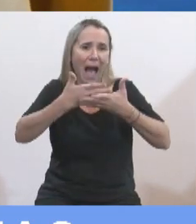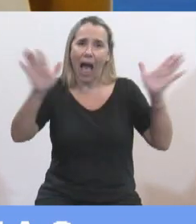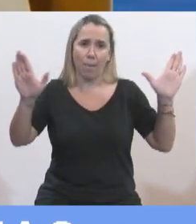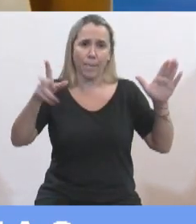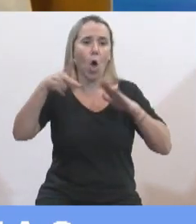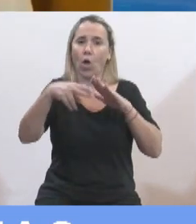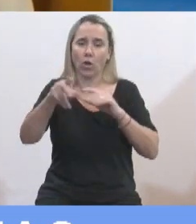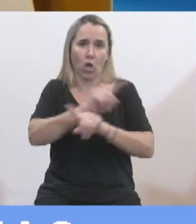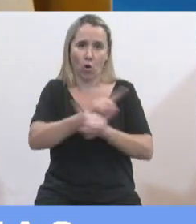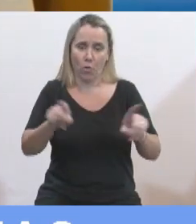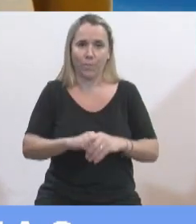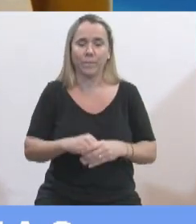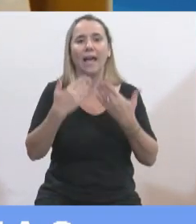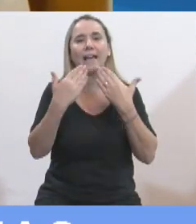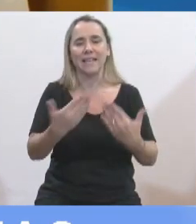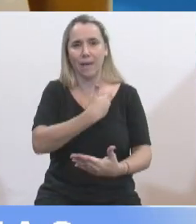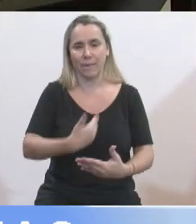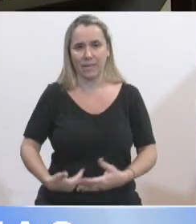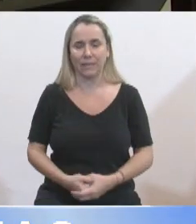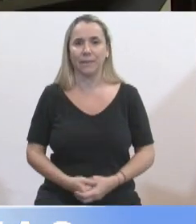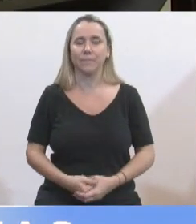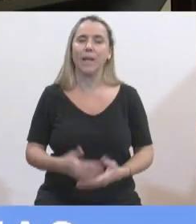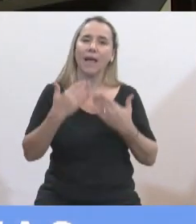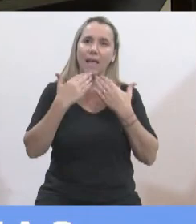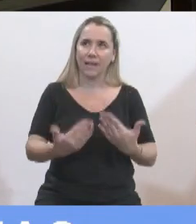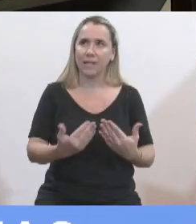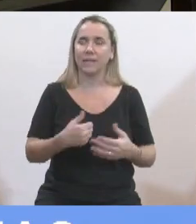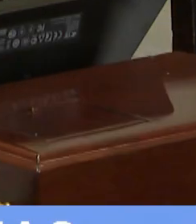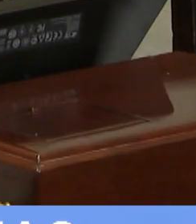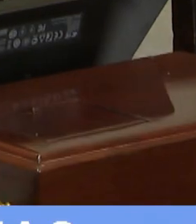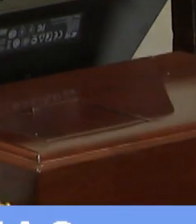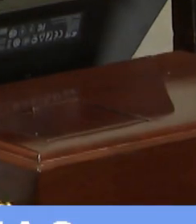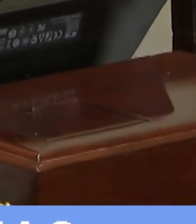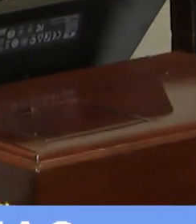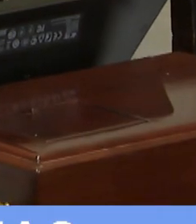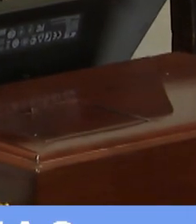de restricciones. Gracias, Presidenta. Gracias, Senador. Corresponde votar a mano alzada la autorización